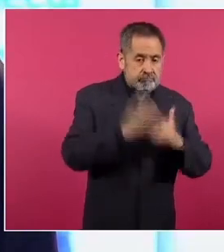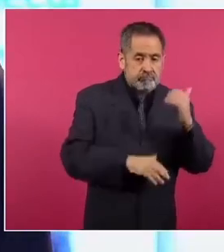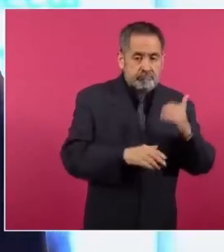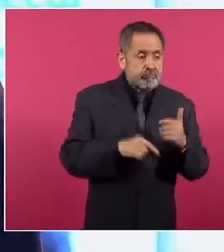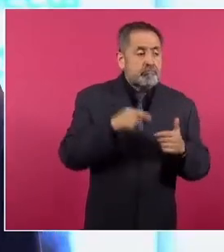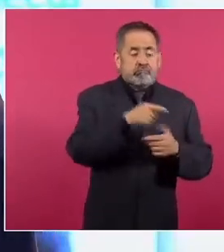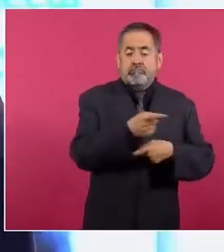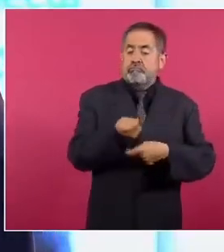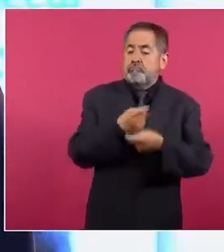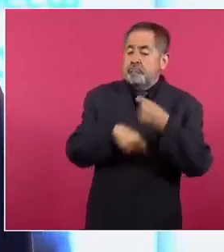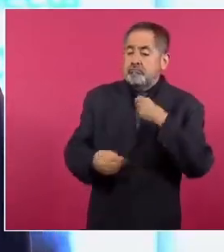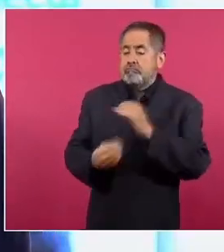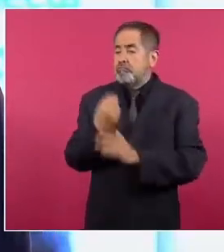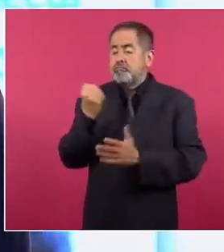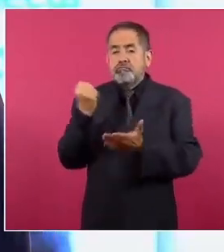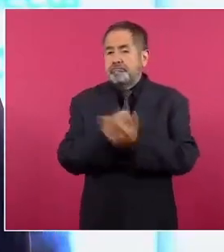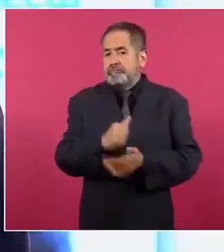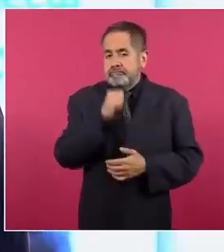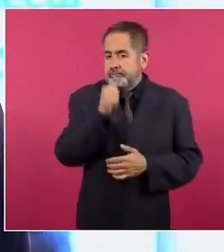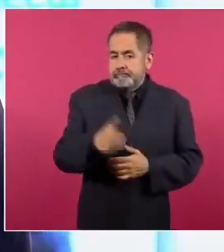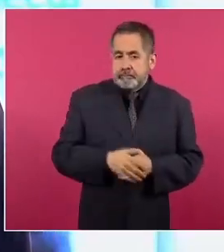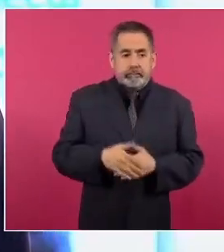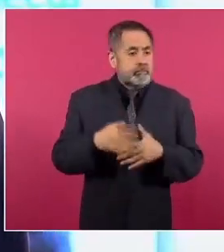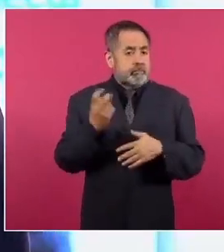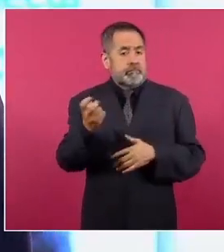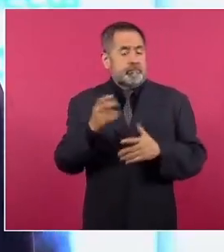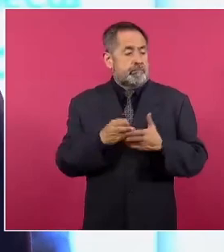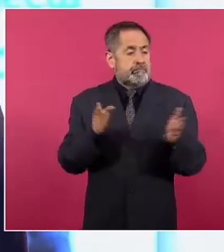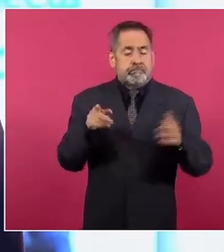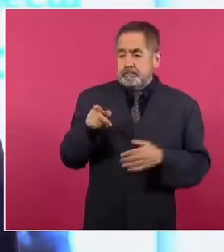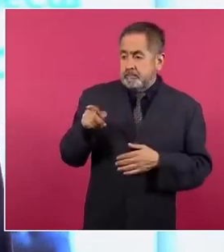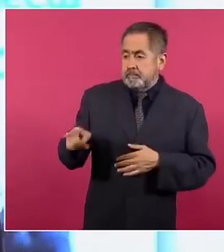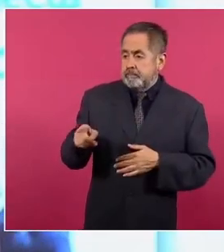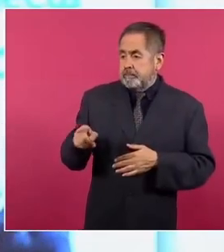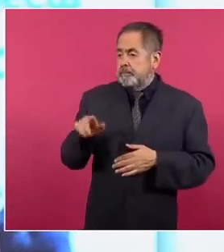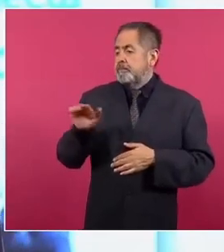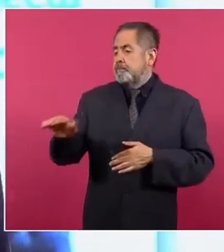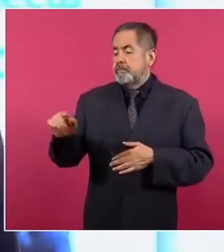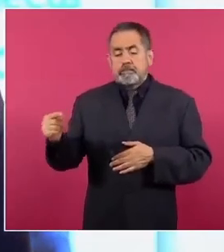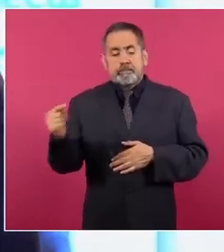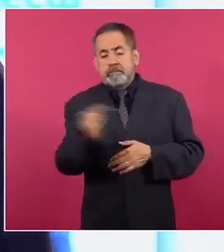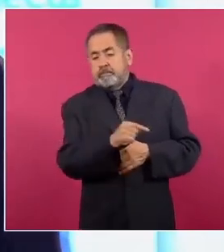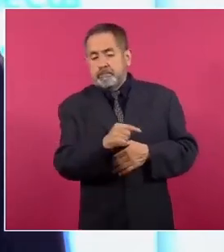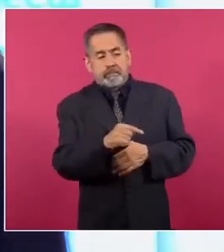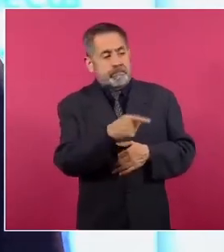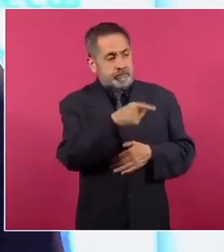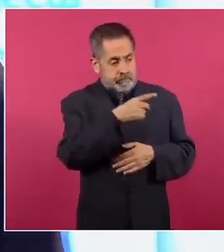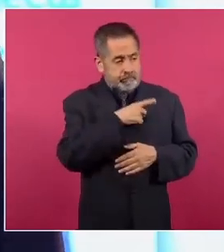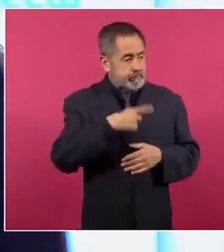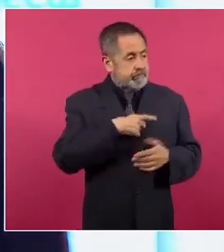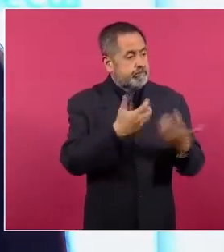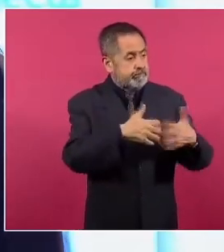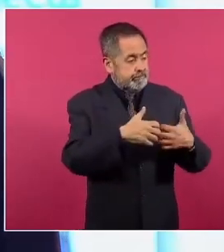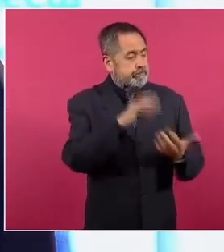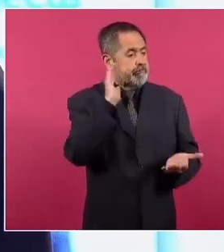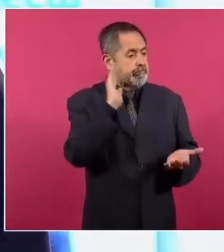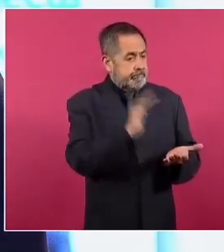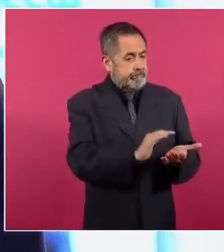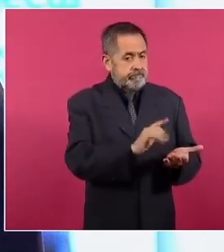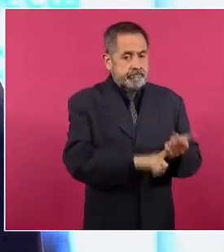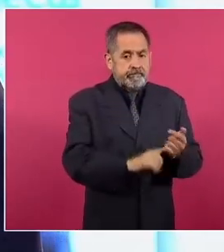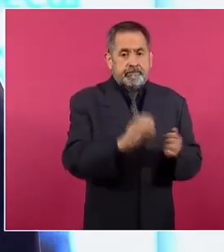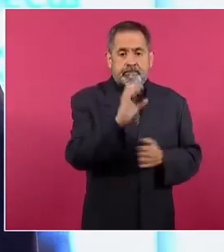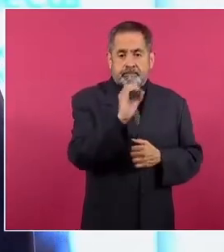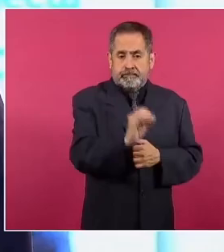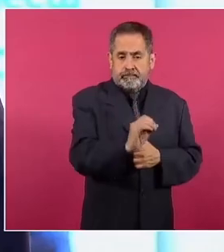renovó, por lo que el Centro Nacional de Control de Energía solicitó al generador Enertec reducir su generación a cero